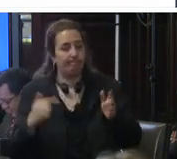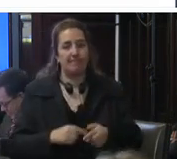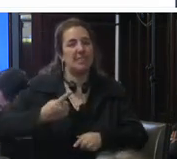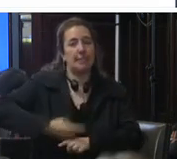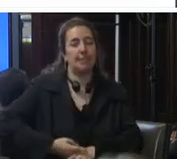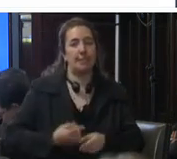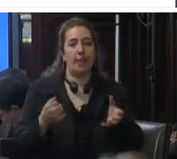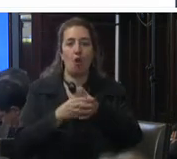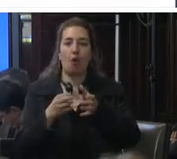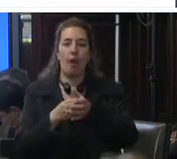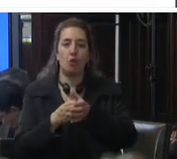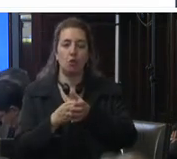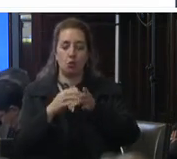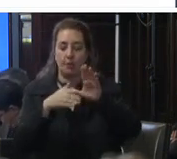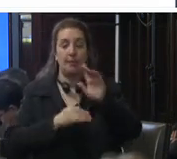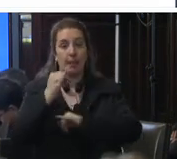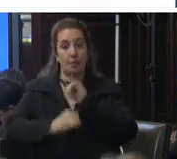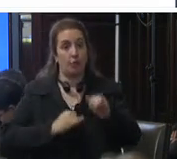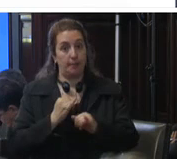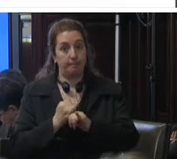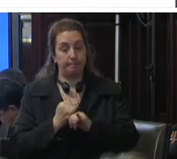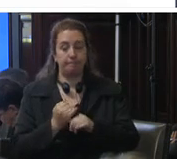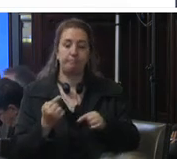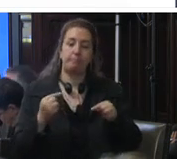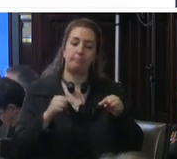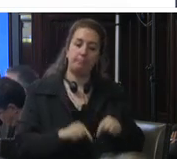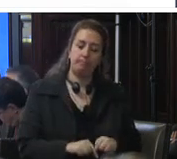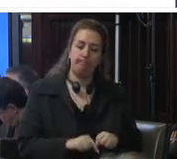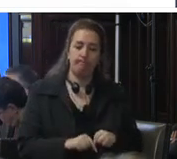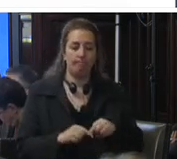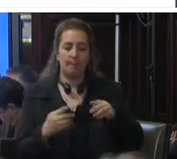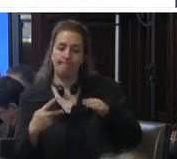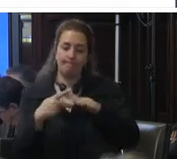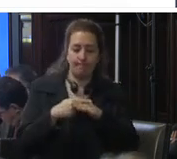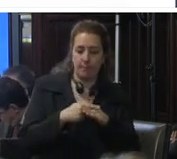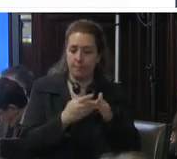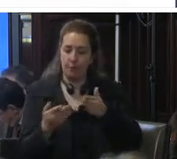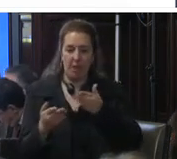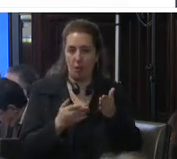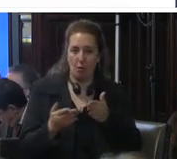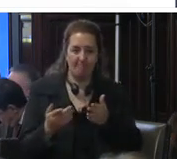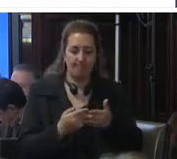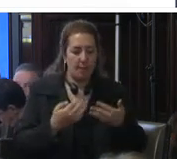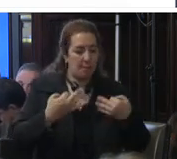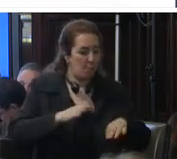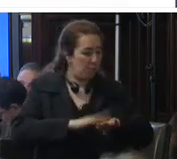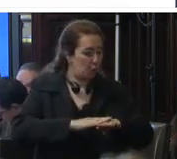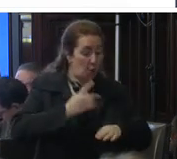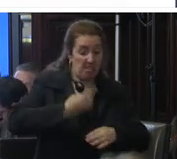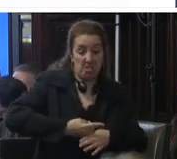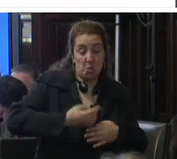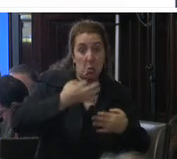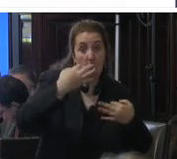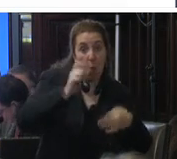finalmente la medida ha interferido con la independencia judicial hasta el punto de que las decisiones de jueces que cumplen con la